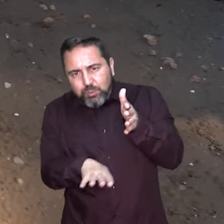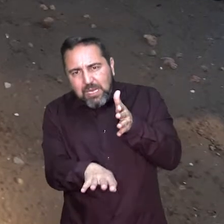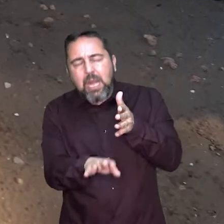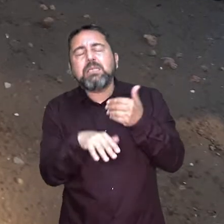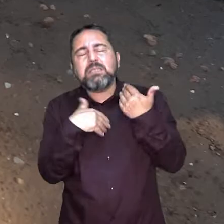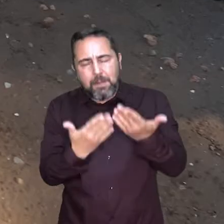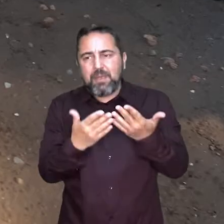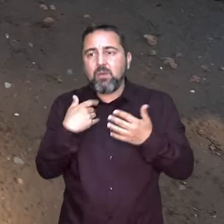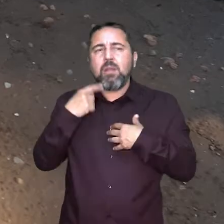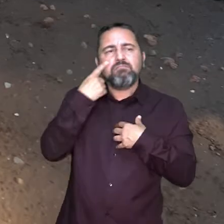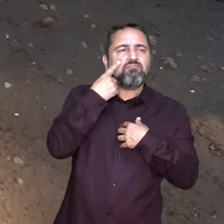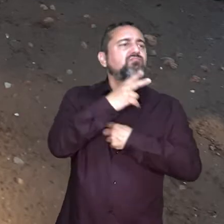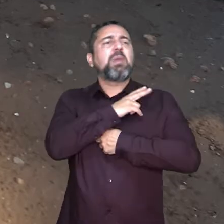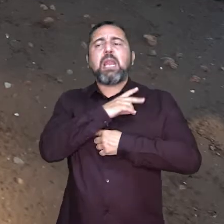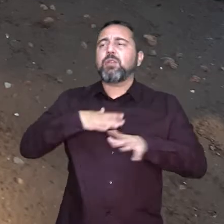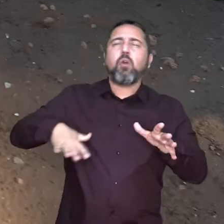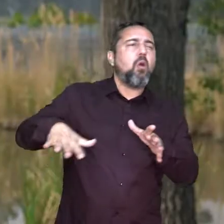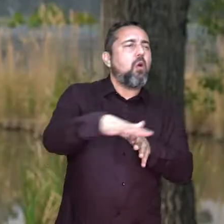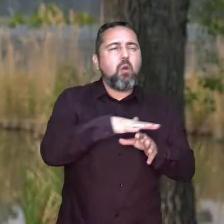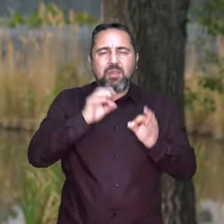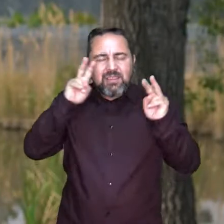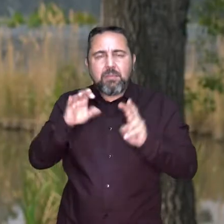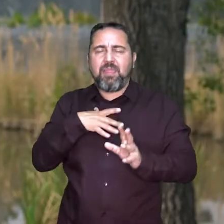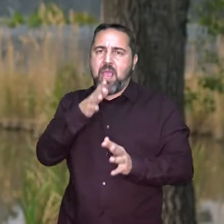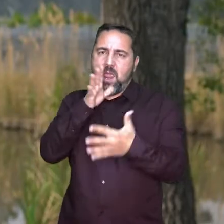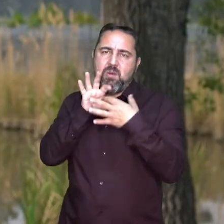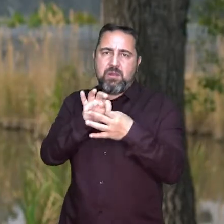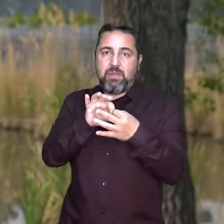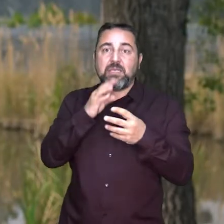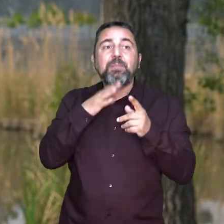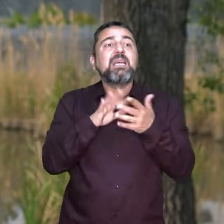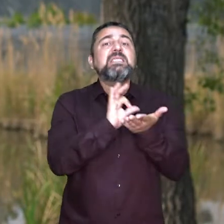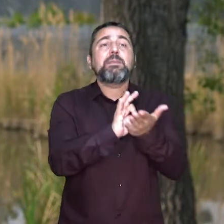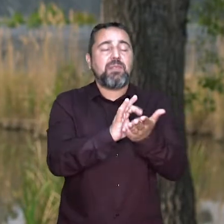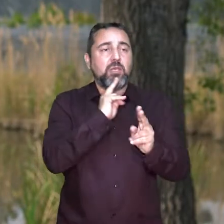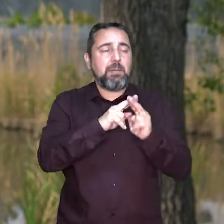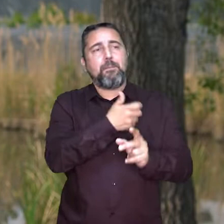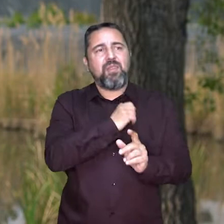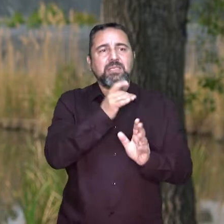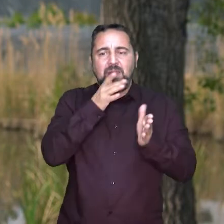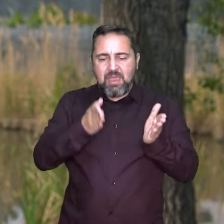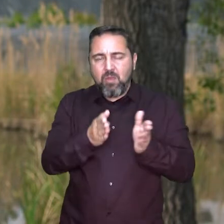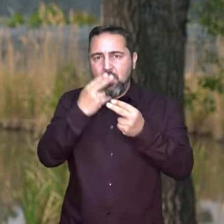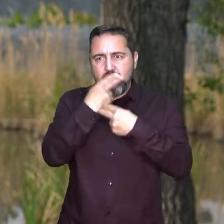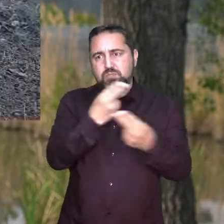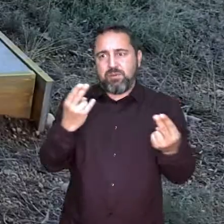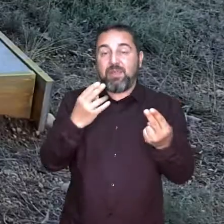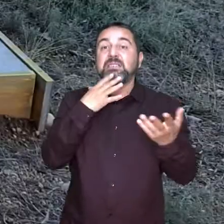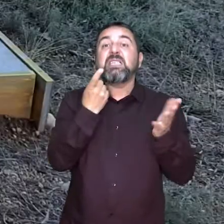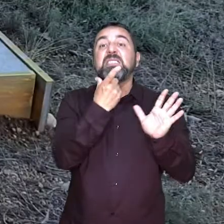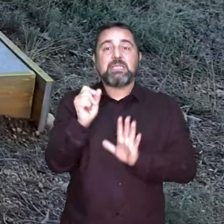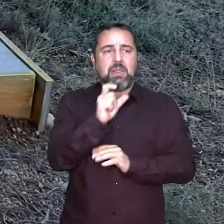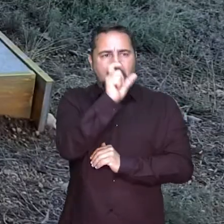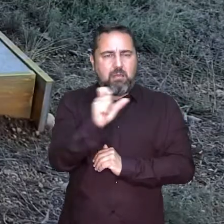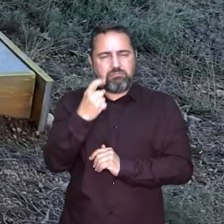vigilamos in situ el dominio público hidráulico. Todo ello lo realizamos a través de un servicio de policía de aguas y cauces públicos que lo componen